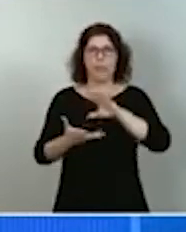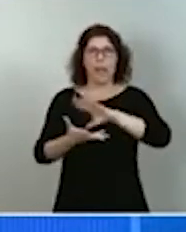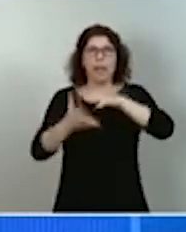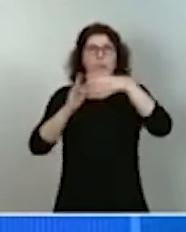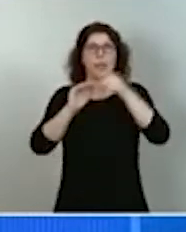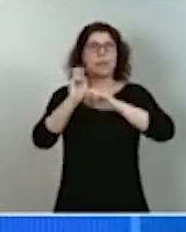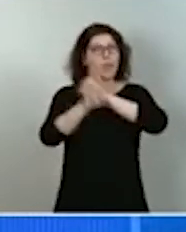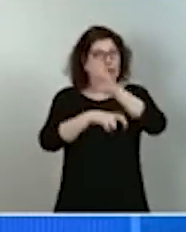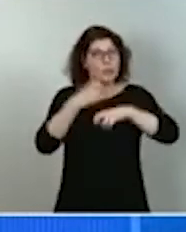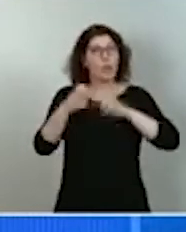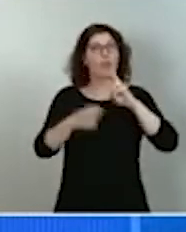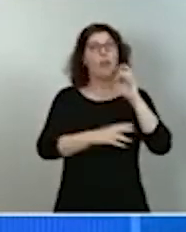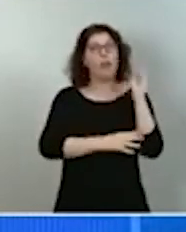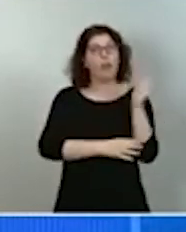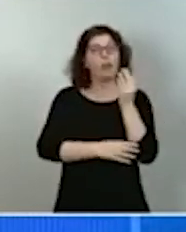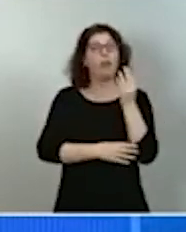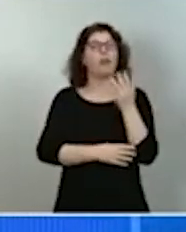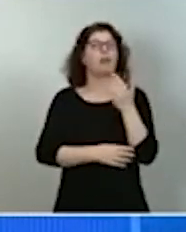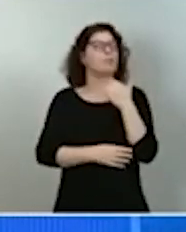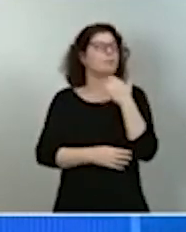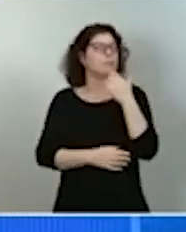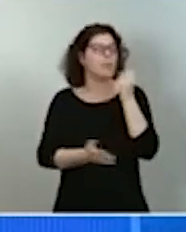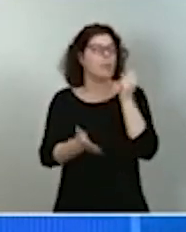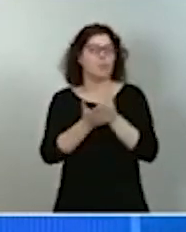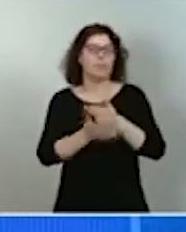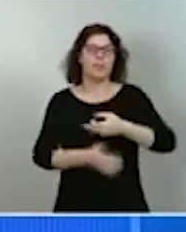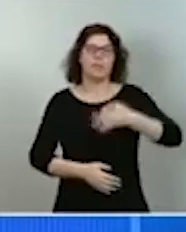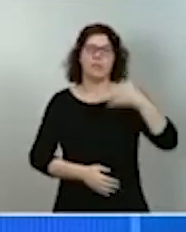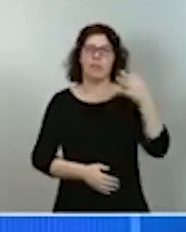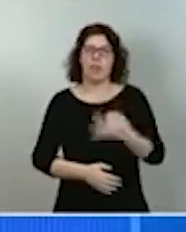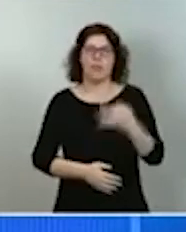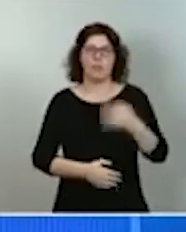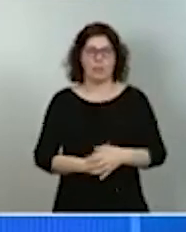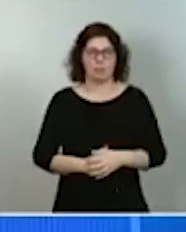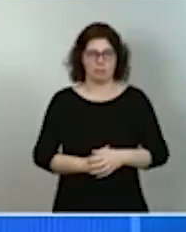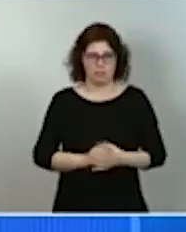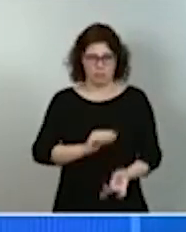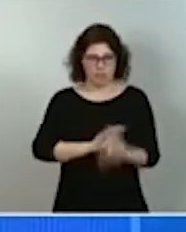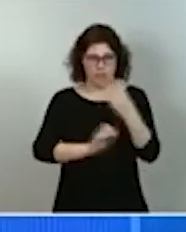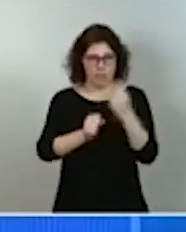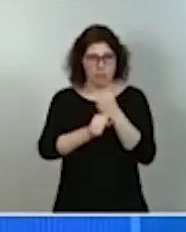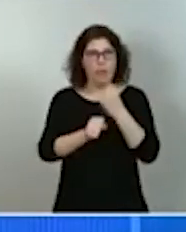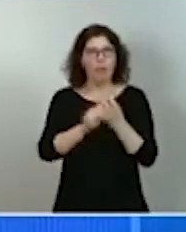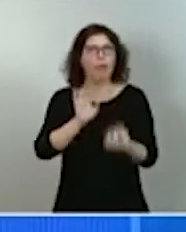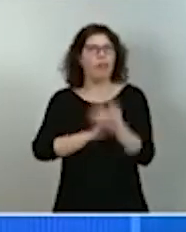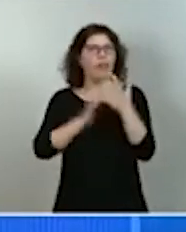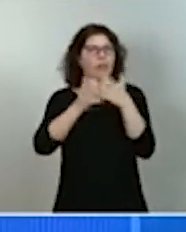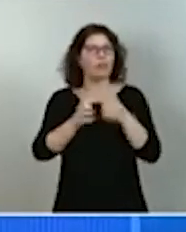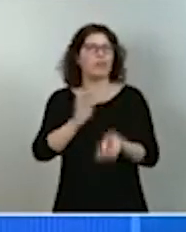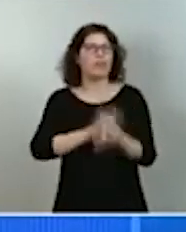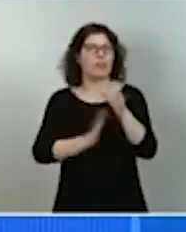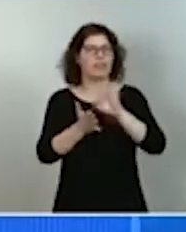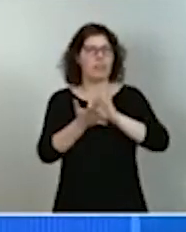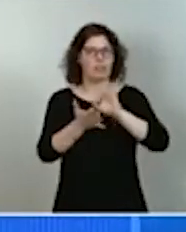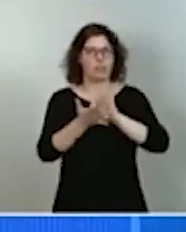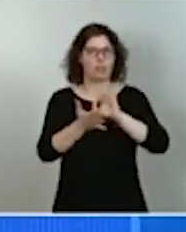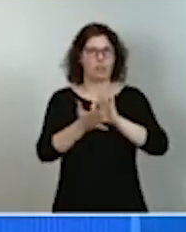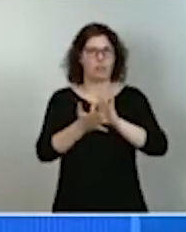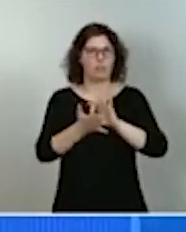es una apuesta segura, genera empleo, industria y servicios y contamos con toda la cadena de valor.